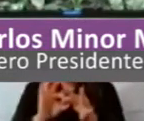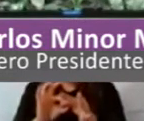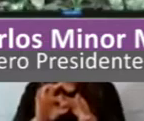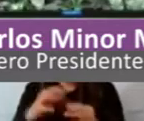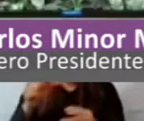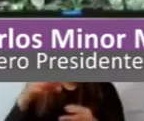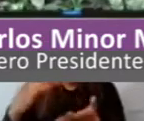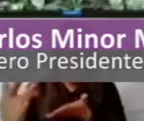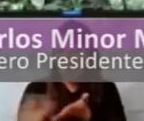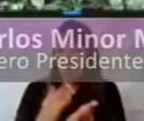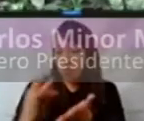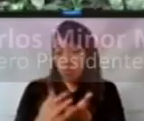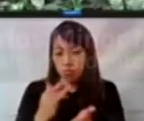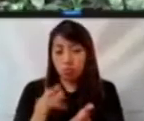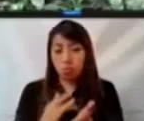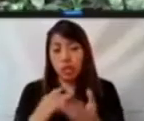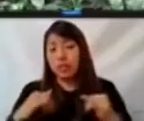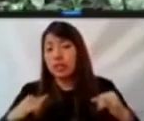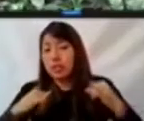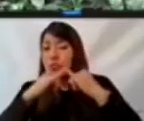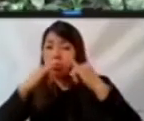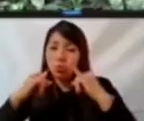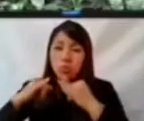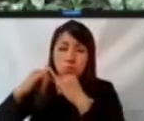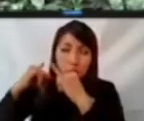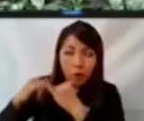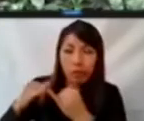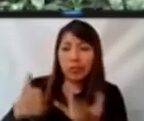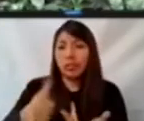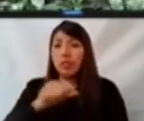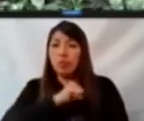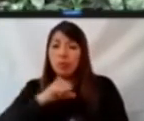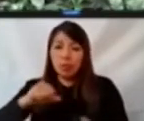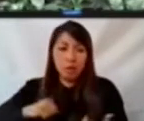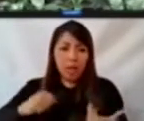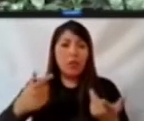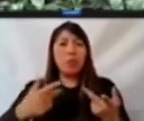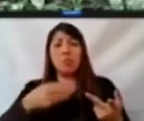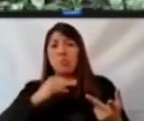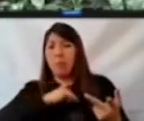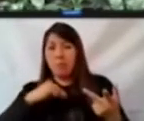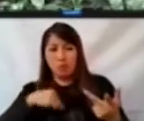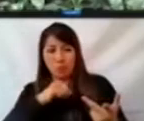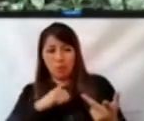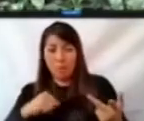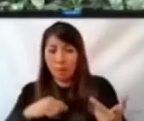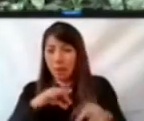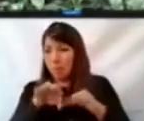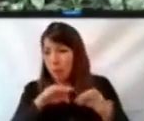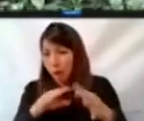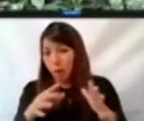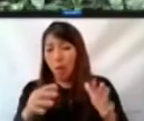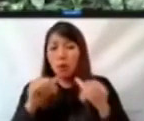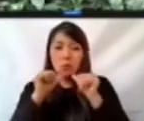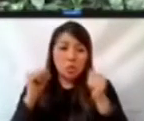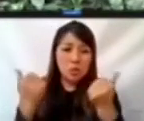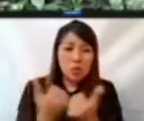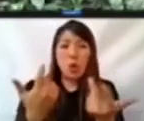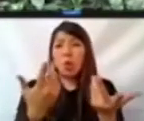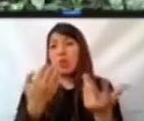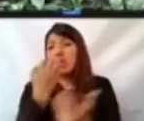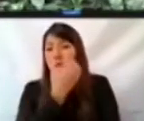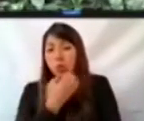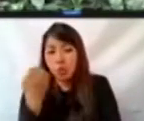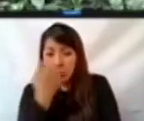estratégicos, instituciones públicas, ayuntamientos y sus integrantes, organismos autónomos, instituciones educativas,